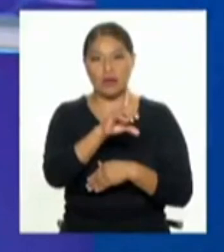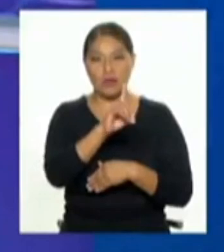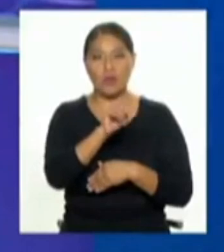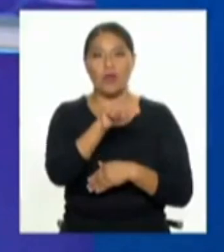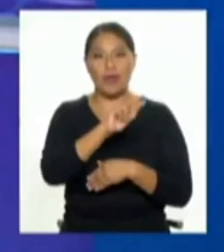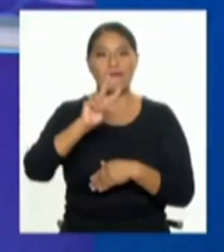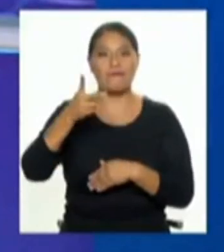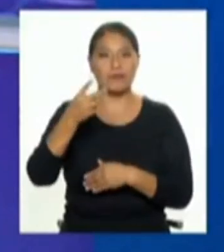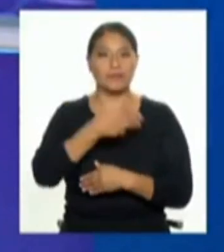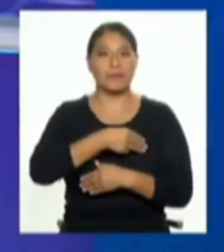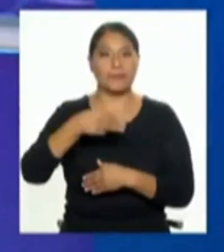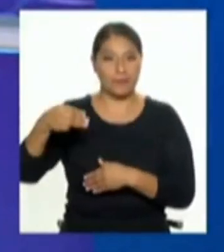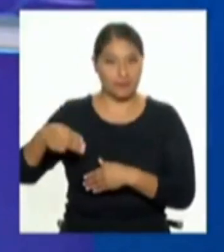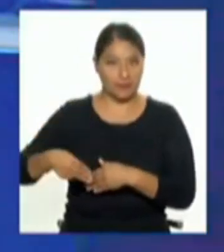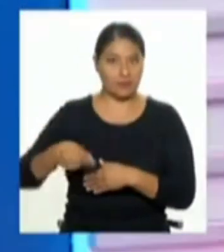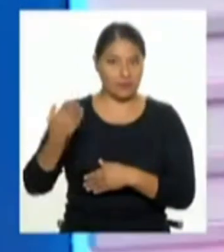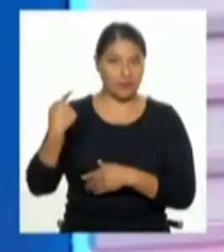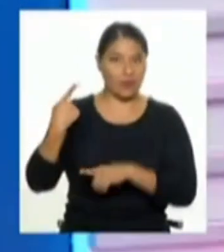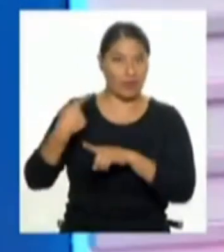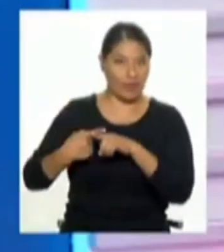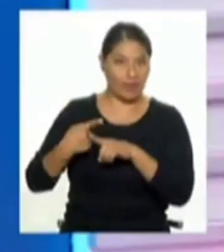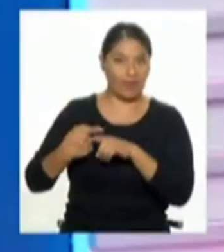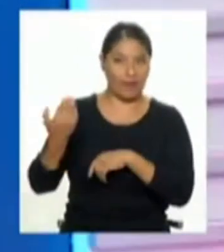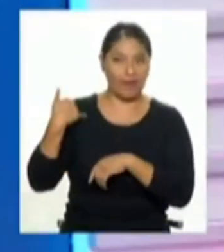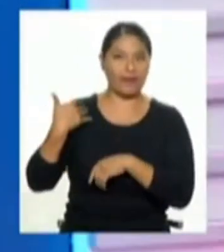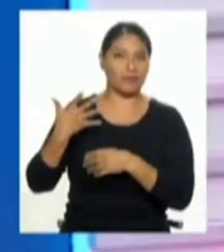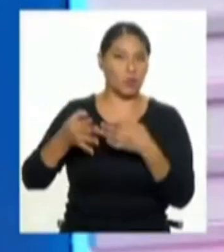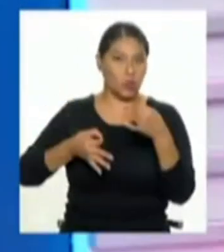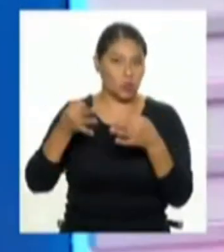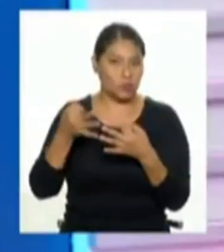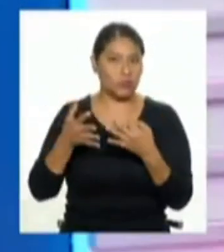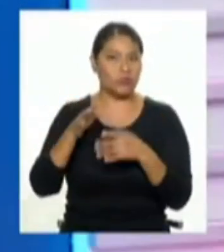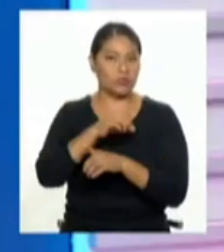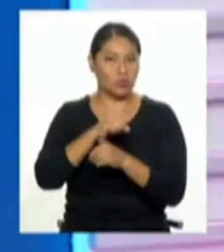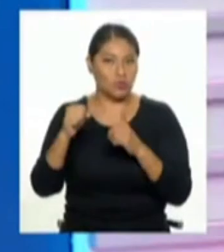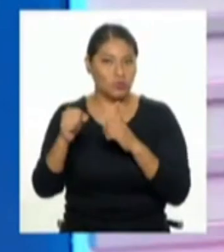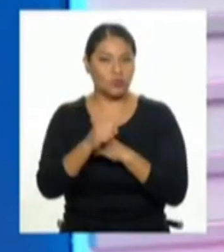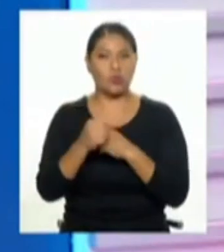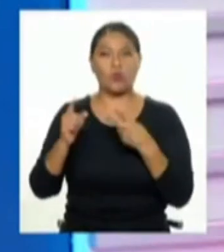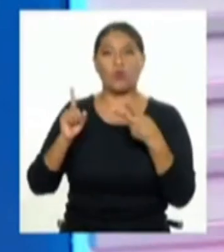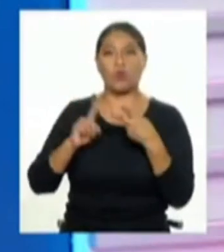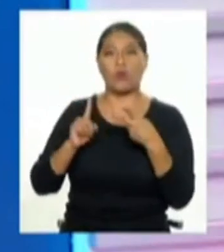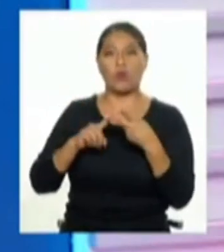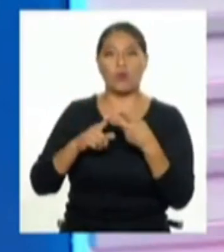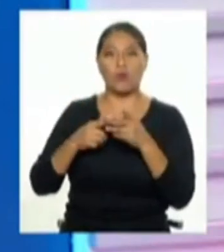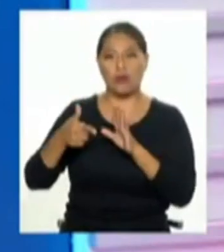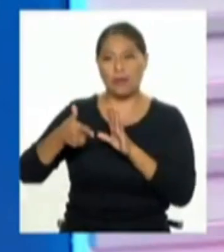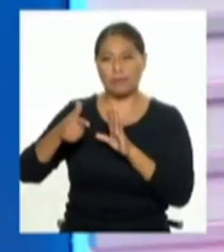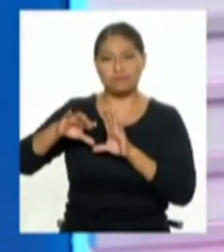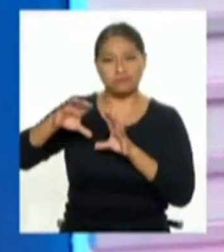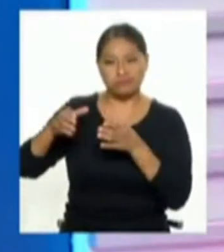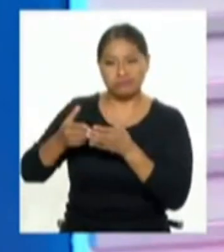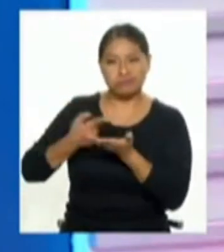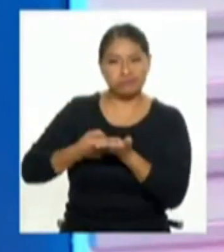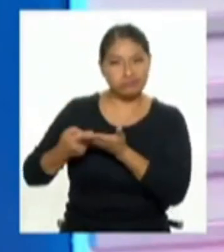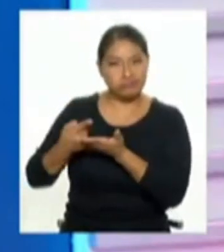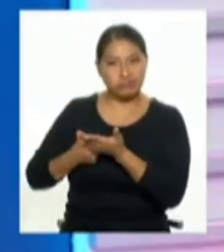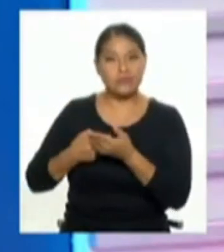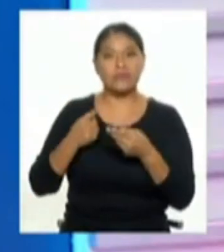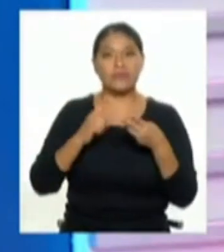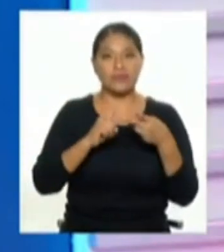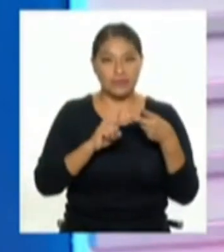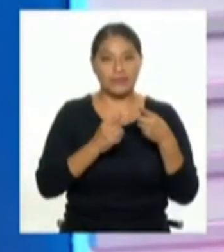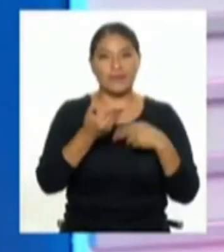de justicia y además es experto en estos temas, temas de seguridad ciudadana, crimen organizado y política criminal. Y también está con nosotros Vanessa